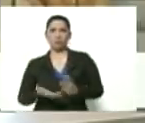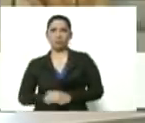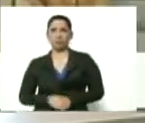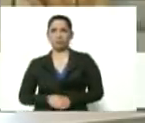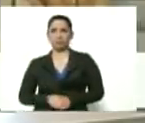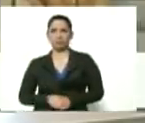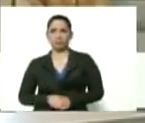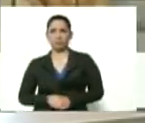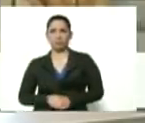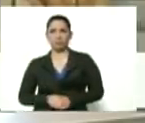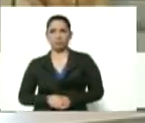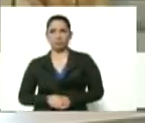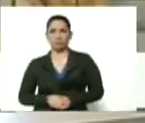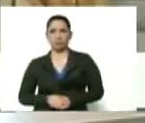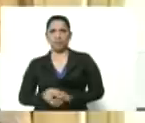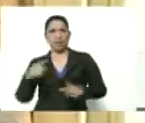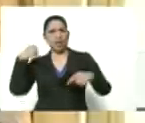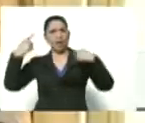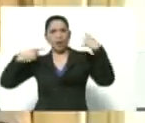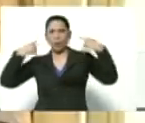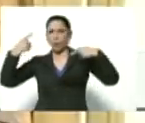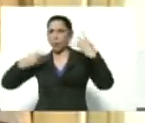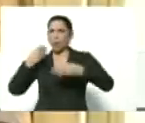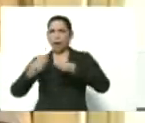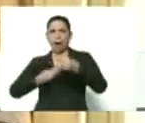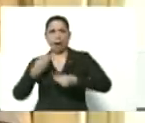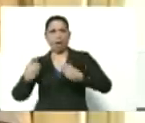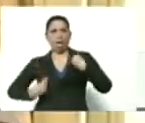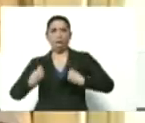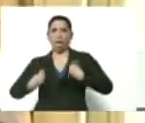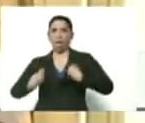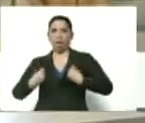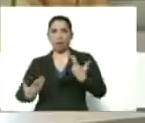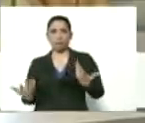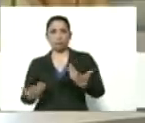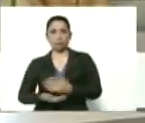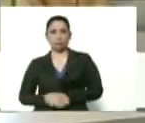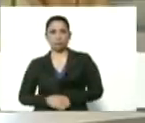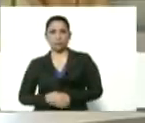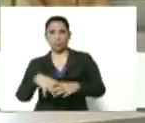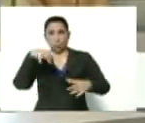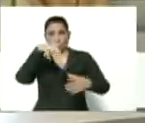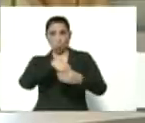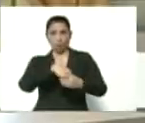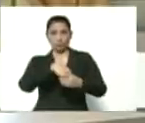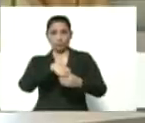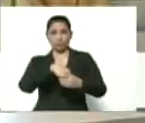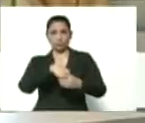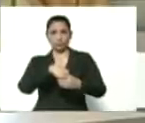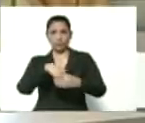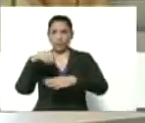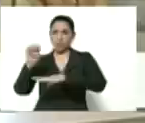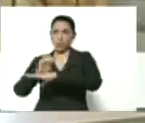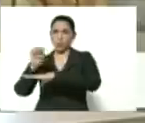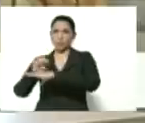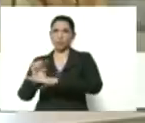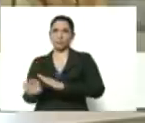Pareciera insalvable, los lleva a la locura, como a la desesperación. Entre la cuarentena y la economía.